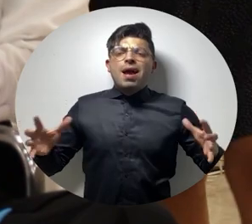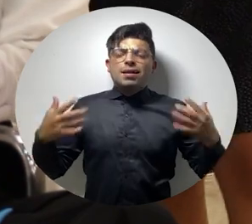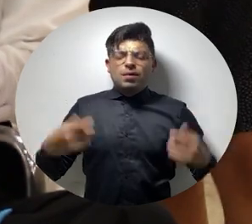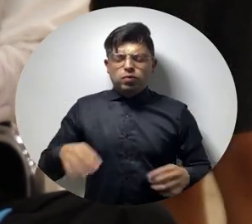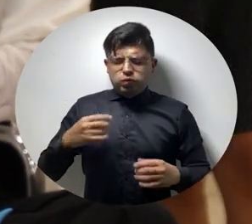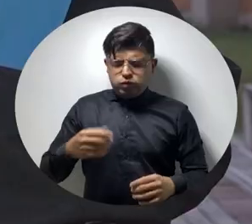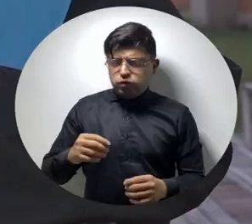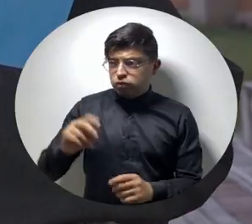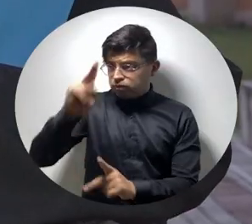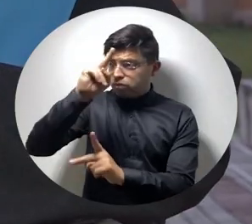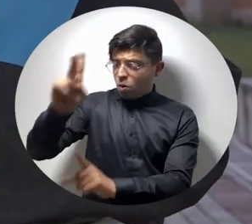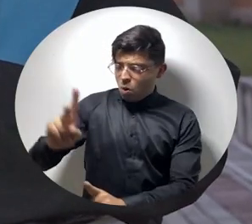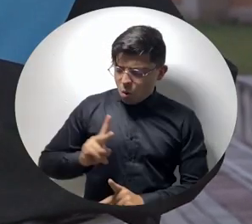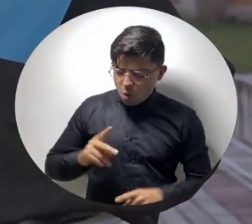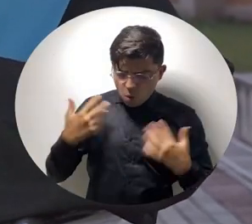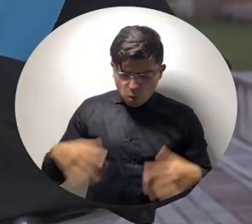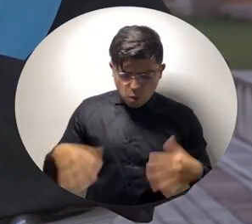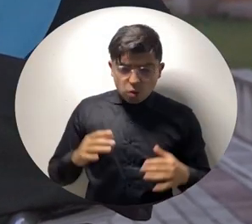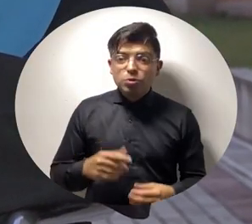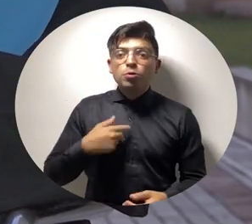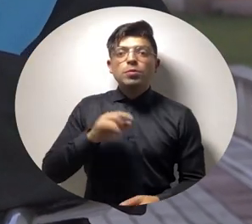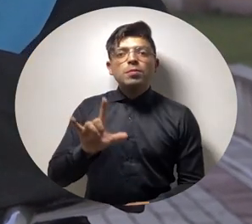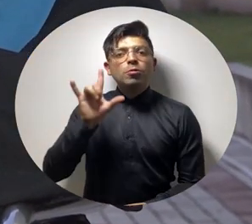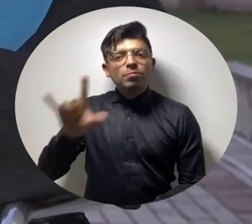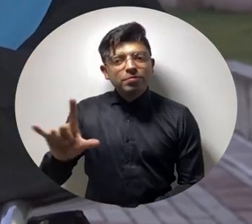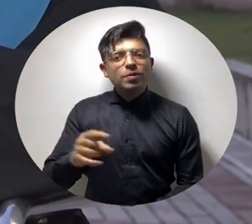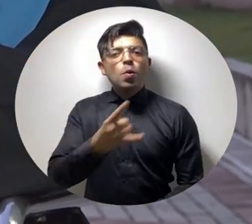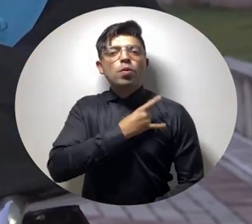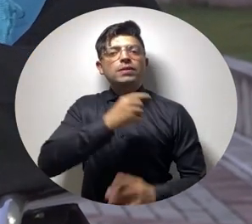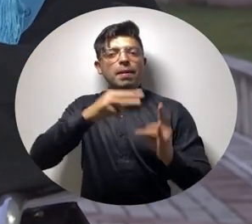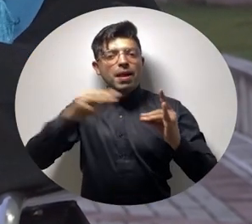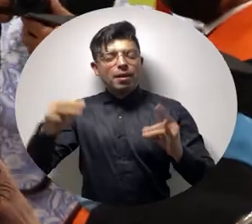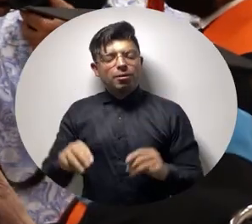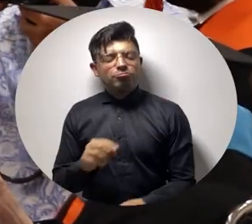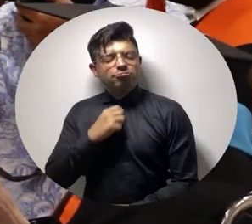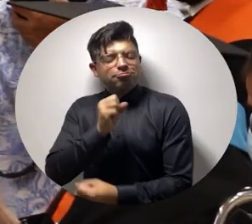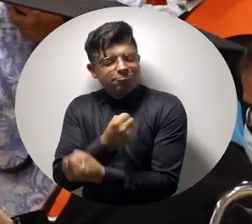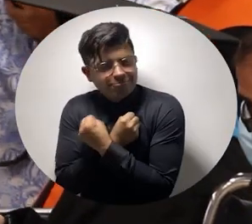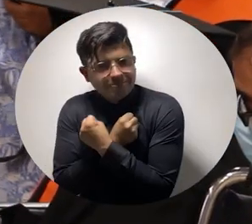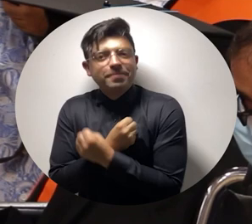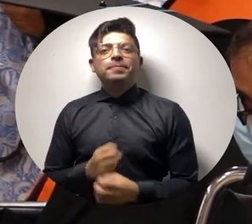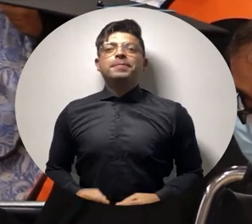corresponde al afecto que yo le tengo a la Universidad del Magdalena.